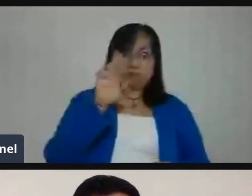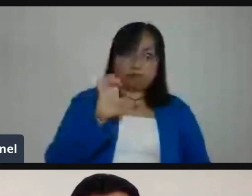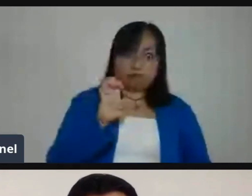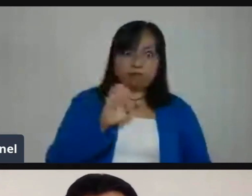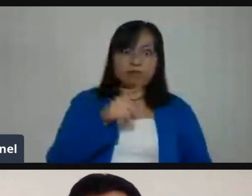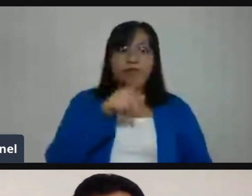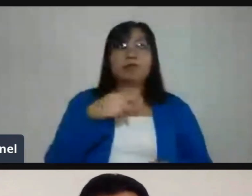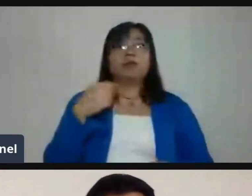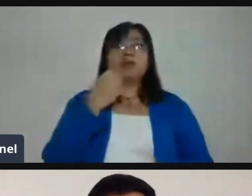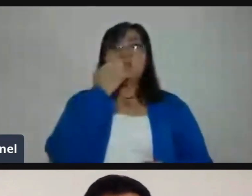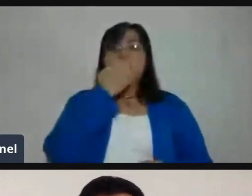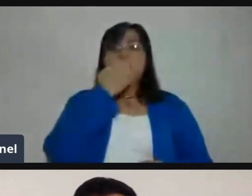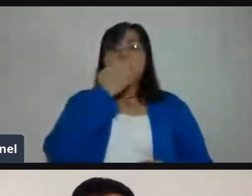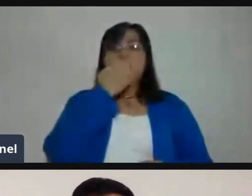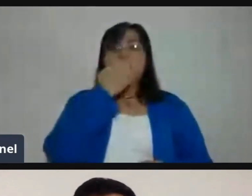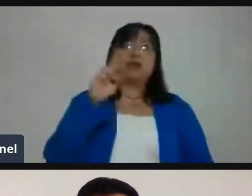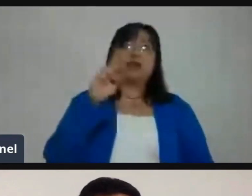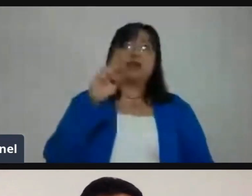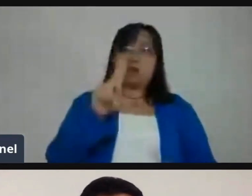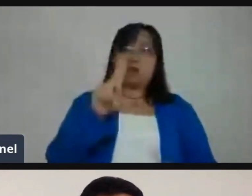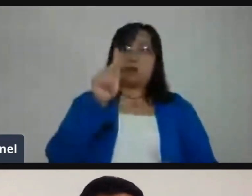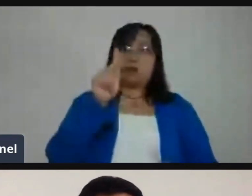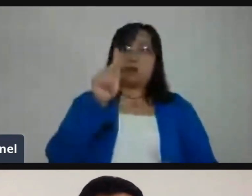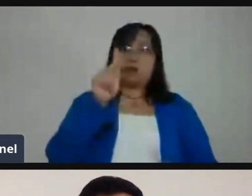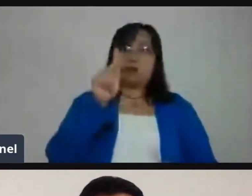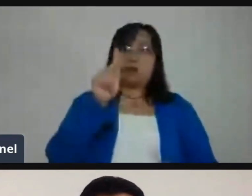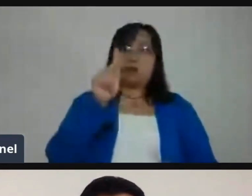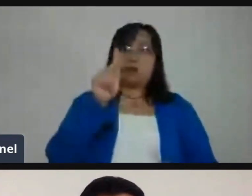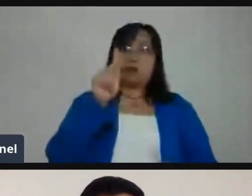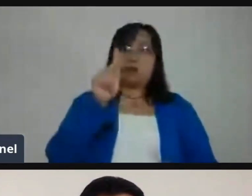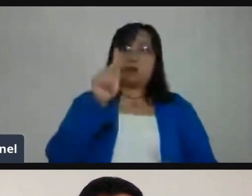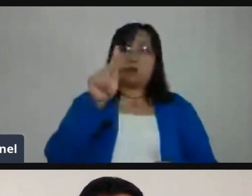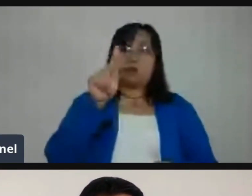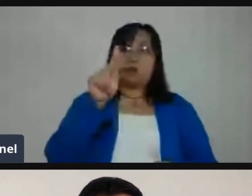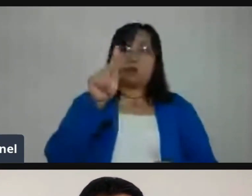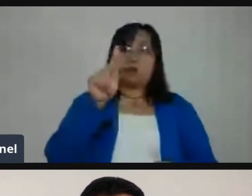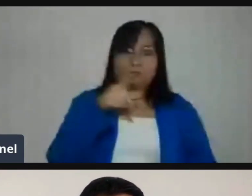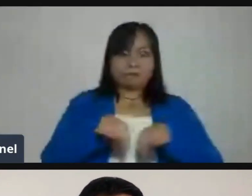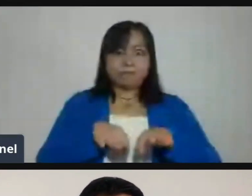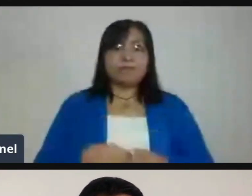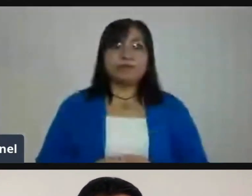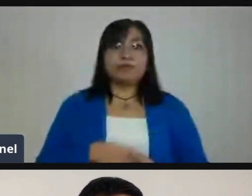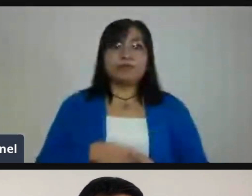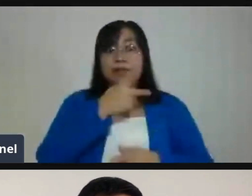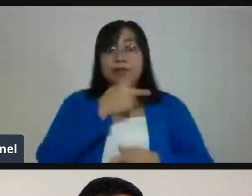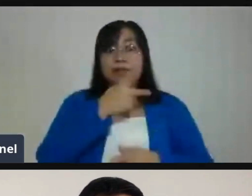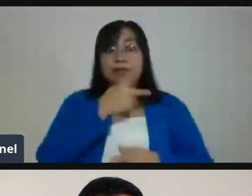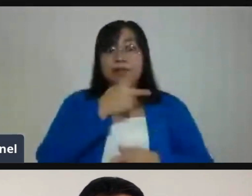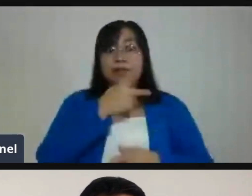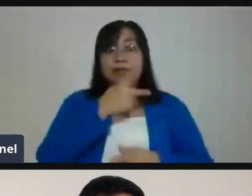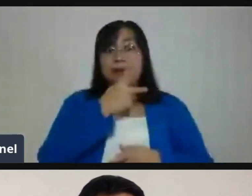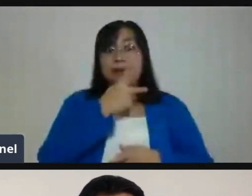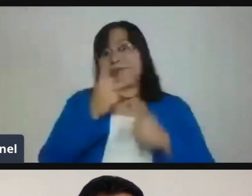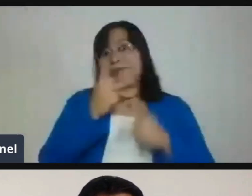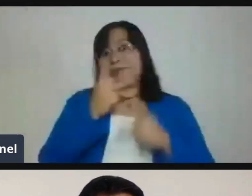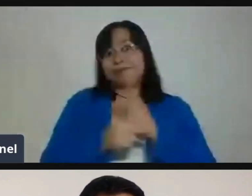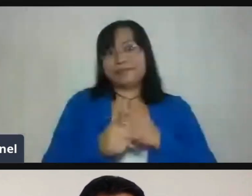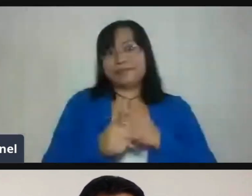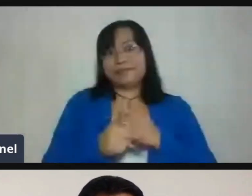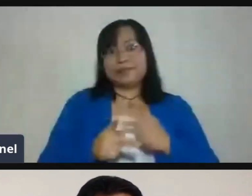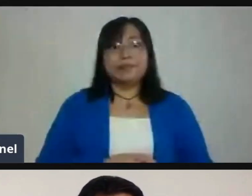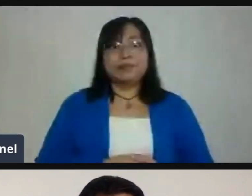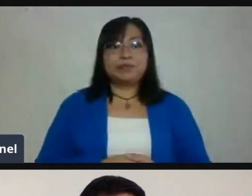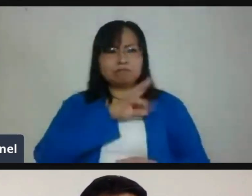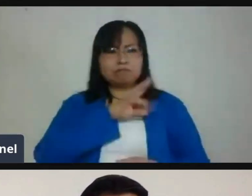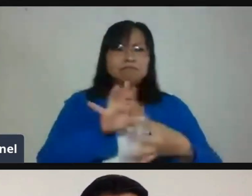es del equipo de UPAEP, prepa. ¿Nos puedes contar un poco sobre ti, Fede? Claro que